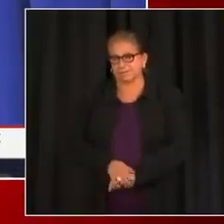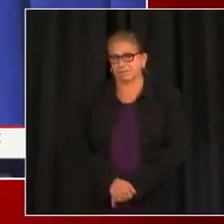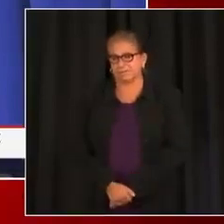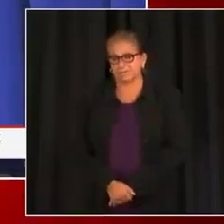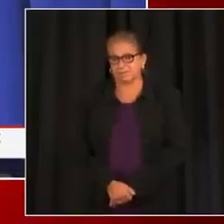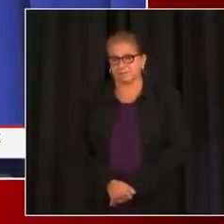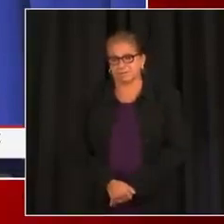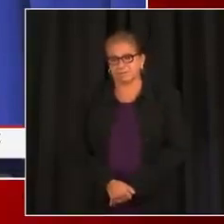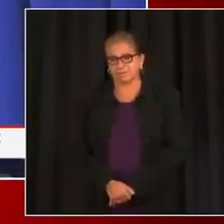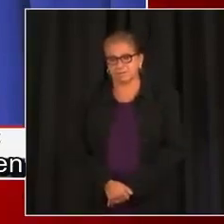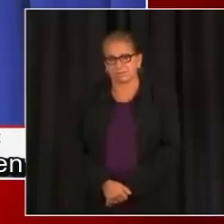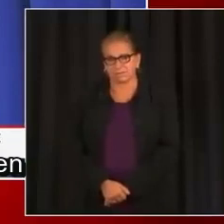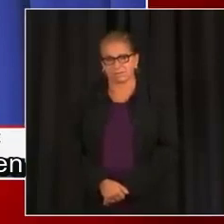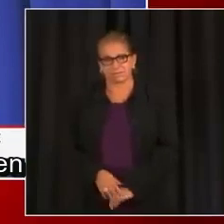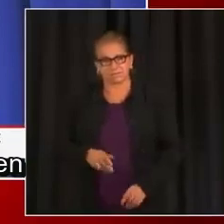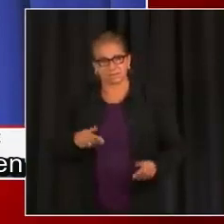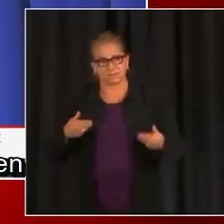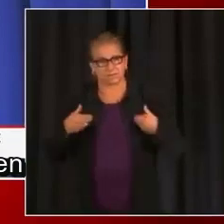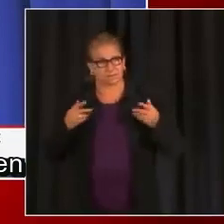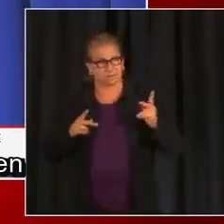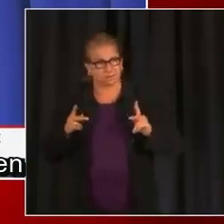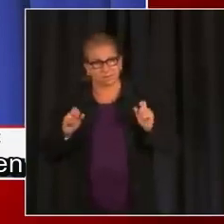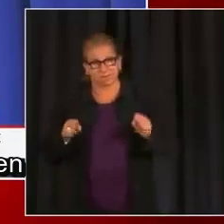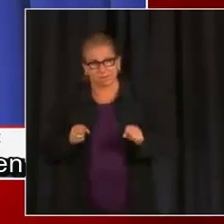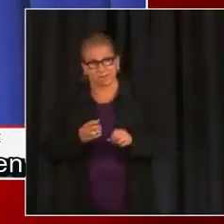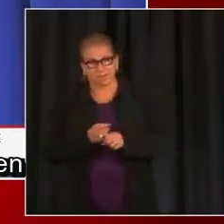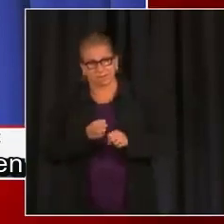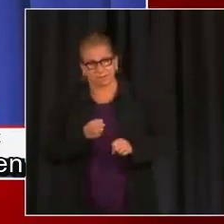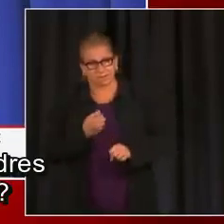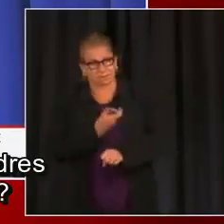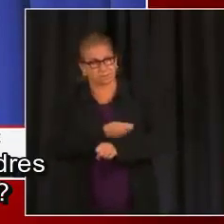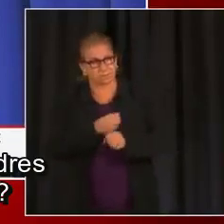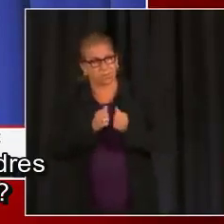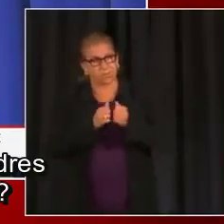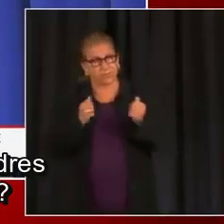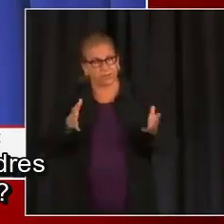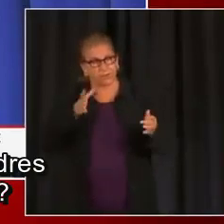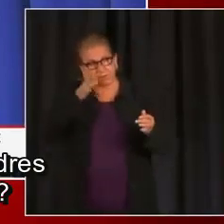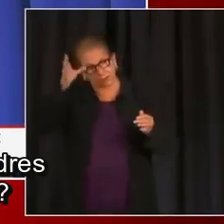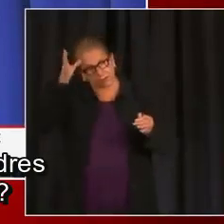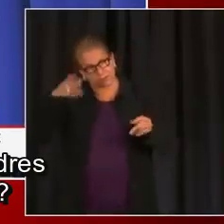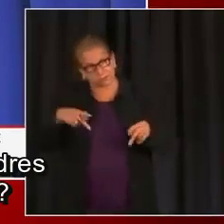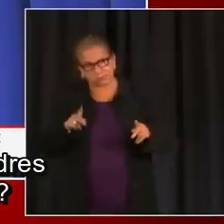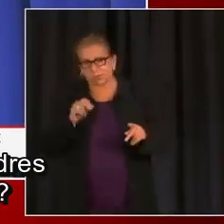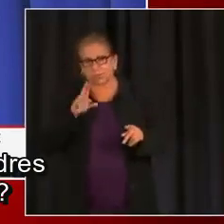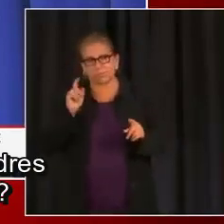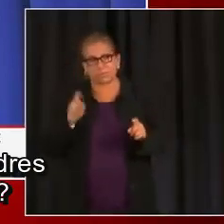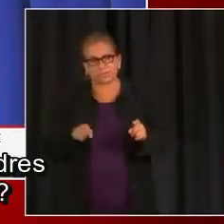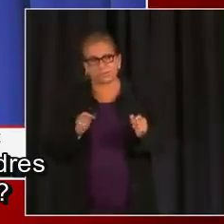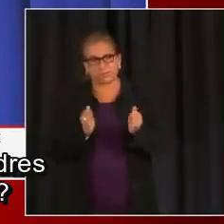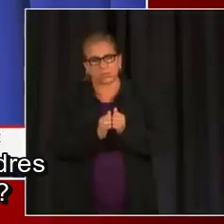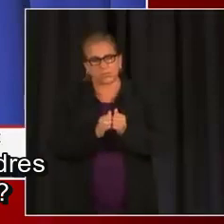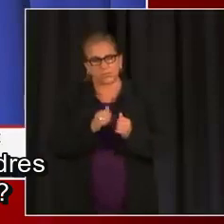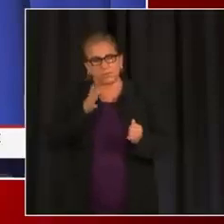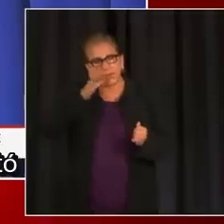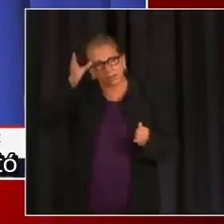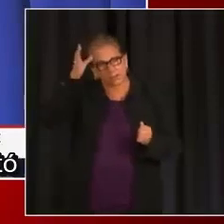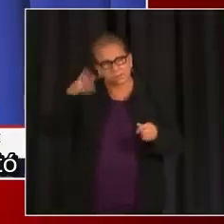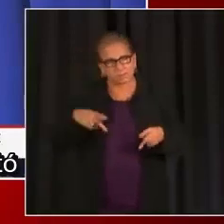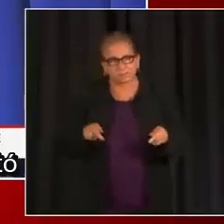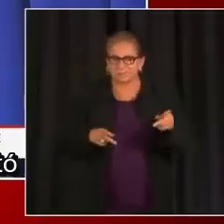nos preocupe cuando esto ha ocurrido. Excelente. Y los adolescentes se pueden poner las vacunas sin el consentimiento de los padres por escrito en un formulario.